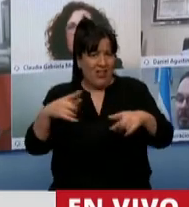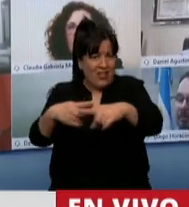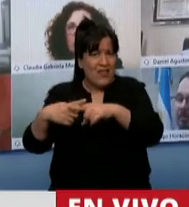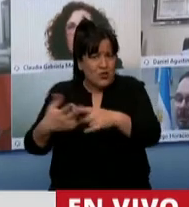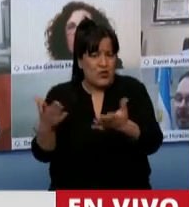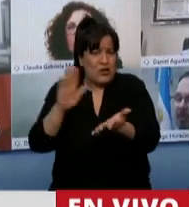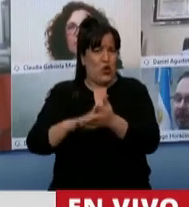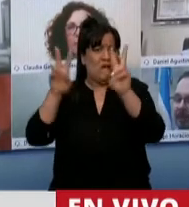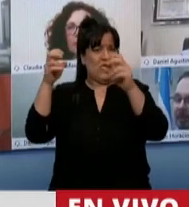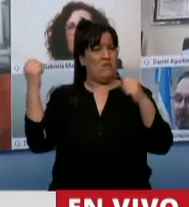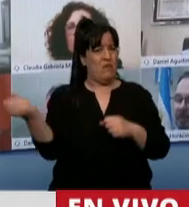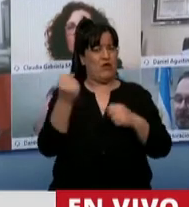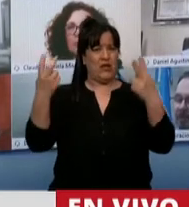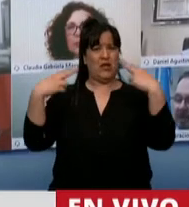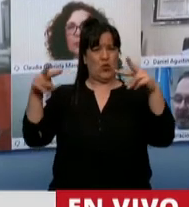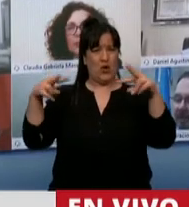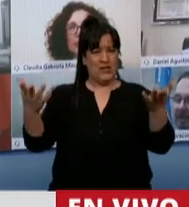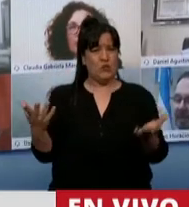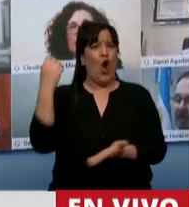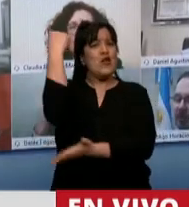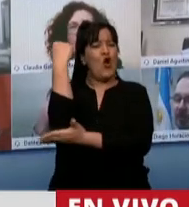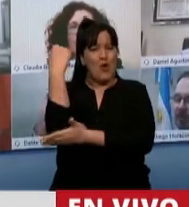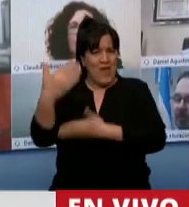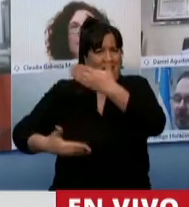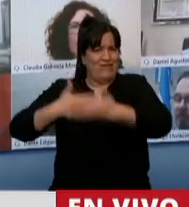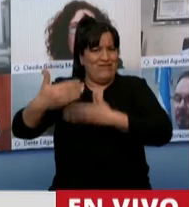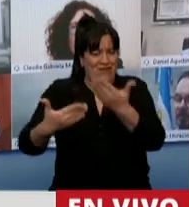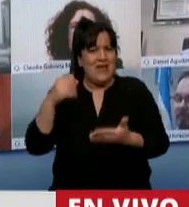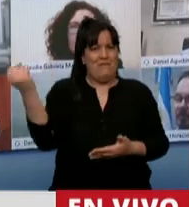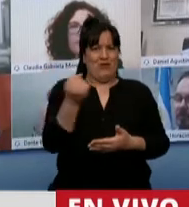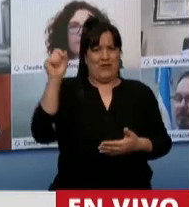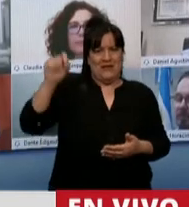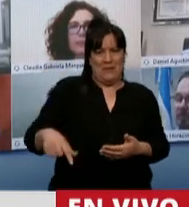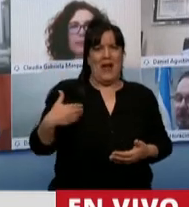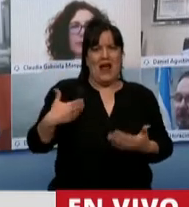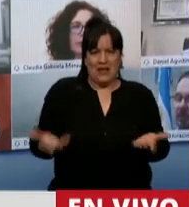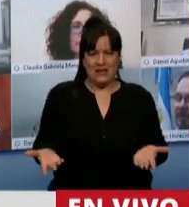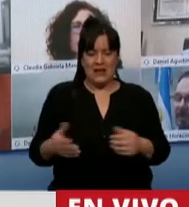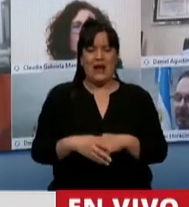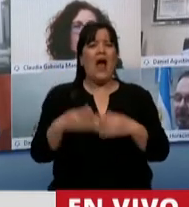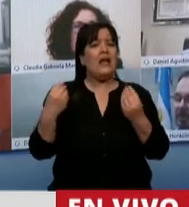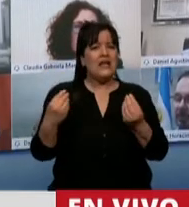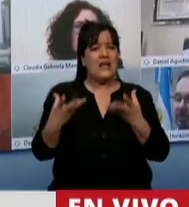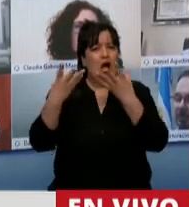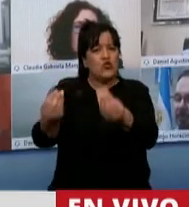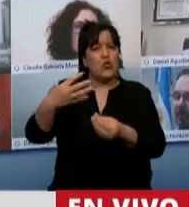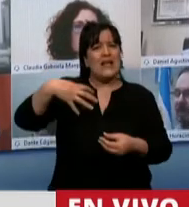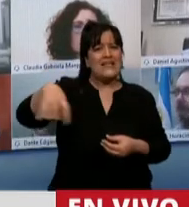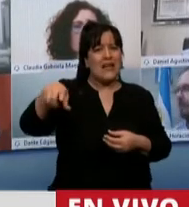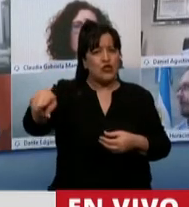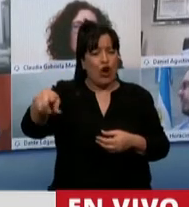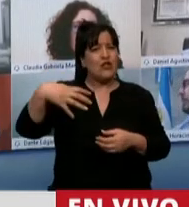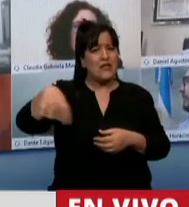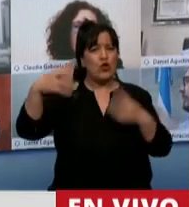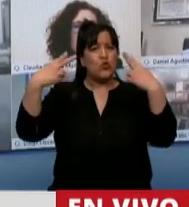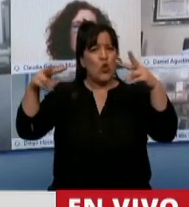el turismo como actividad económica muy importante de nuestro país, que es la ayuda a este sector, que es uno de los